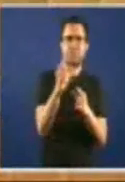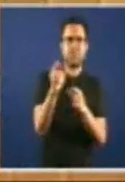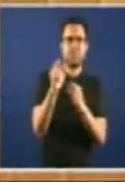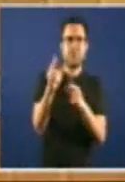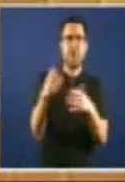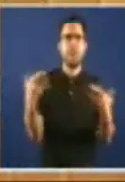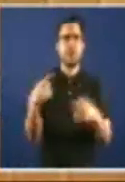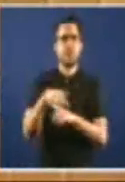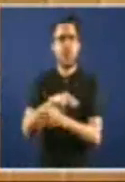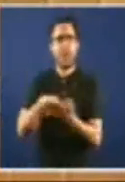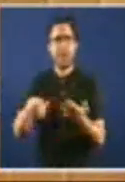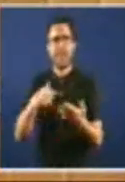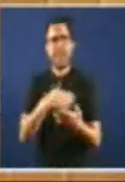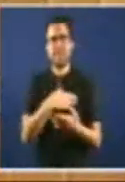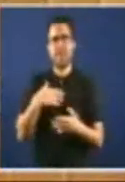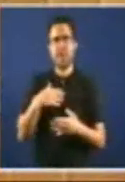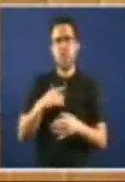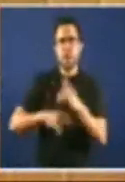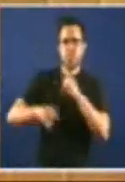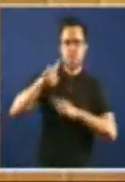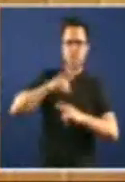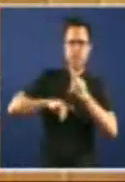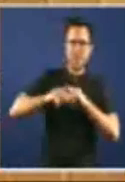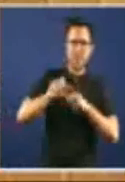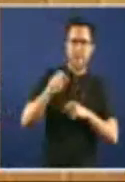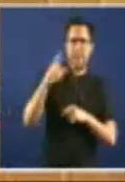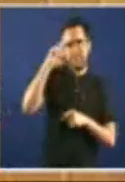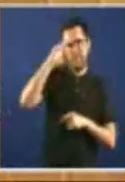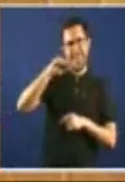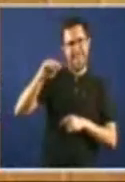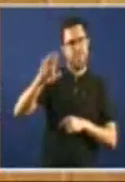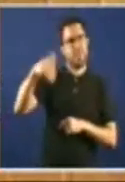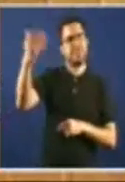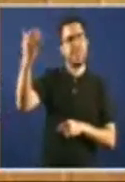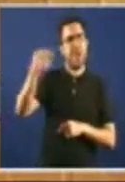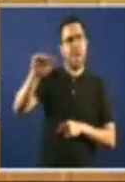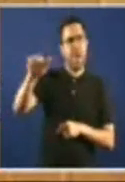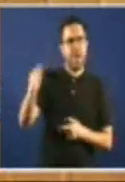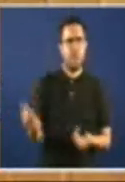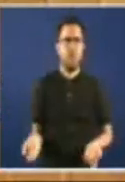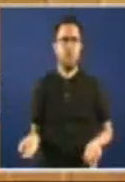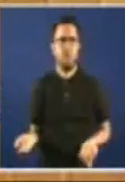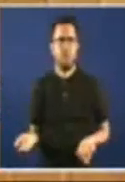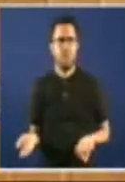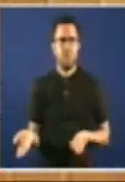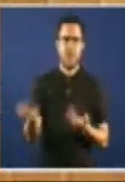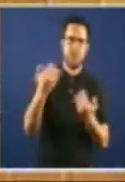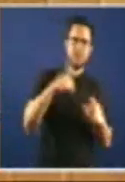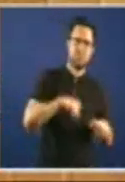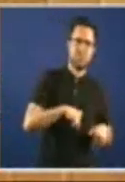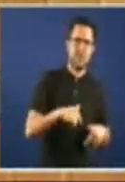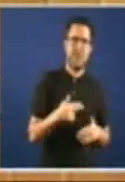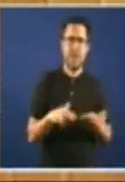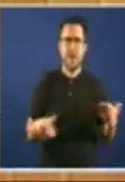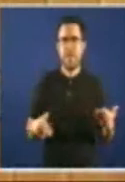A min que mo expliquen Porque realmente hai unha cousa clarísima O acaba de decir a